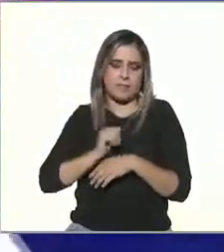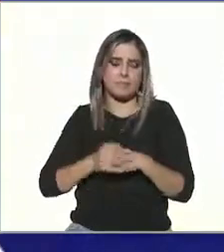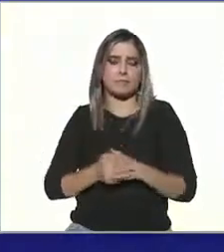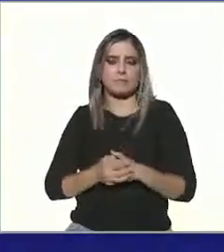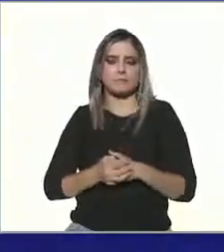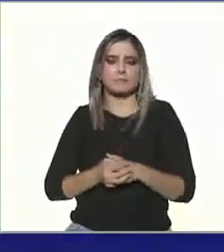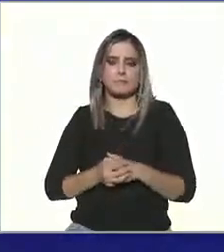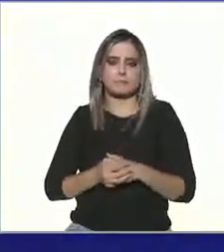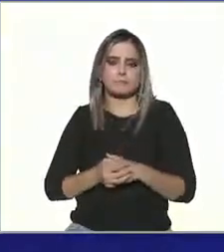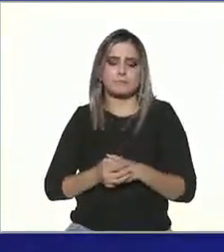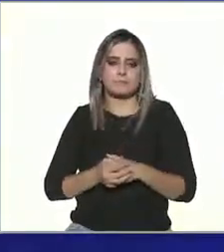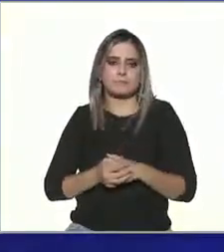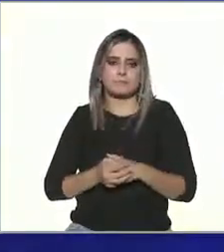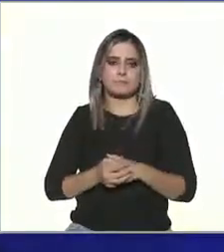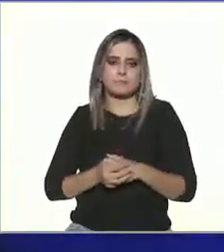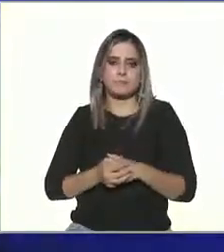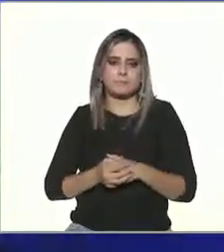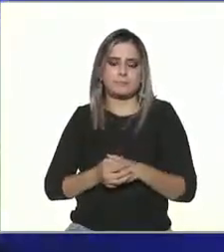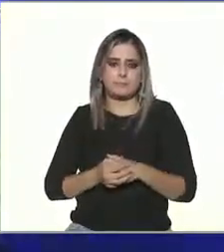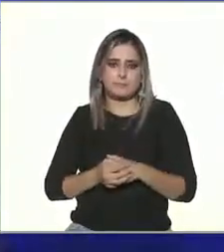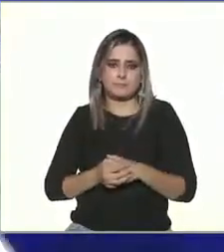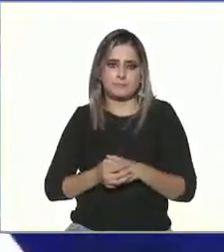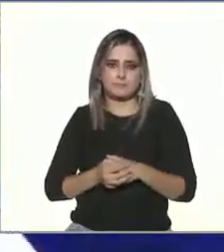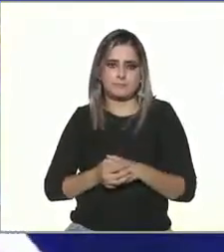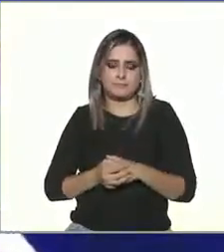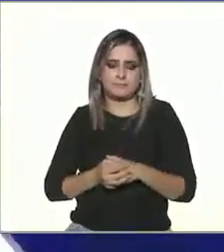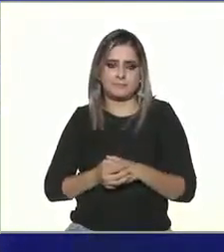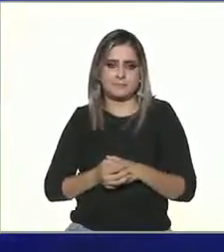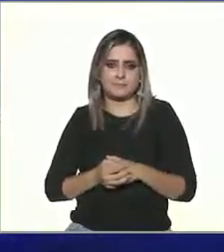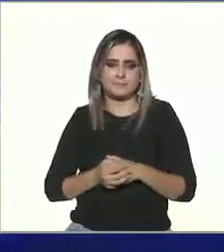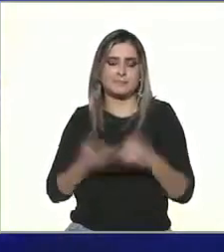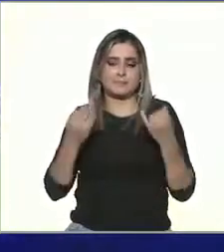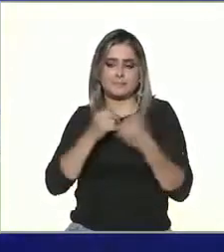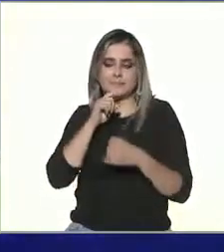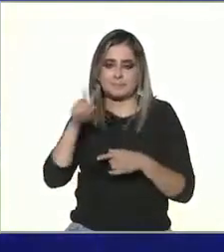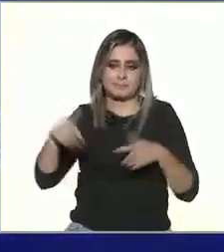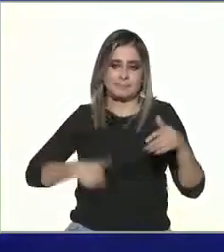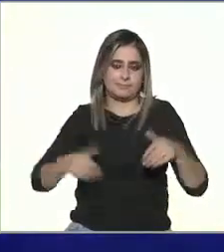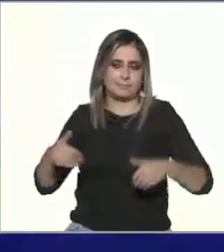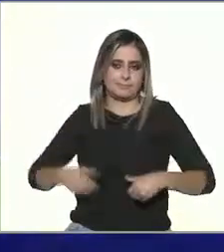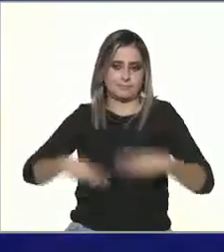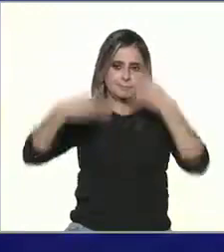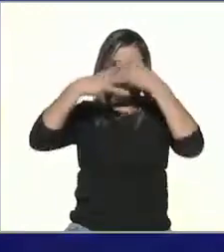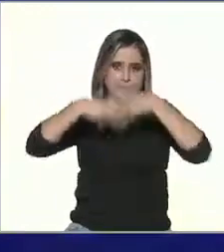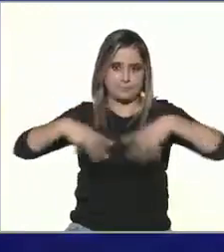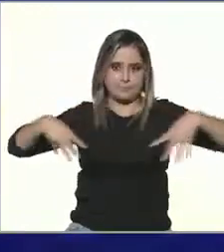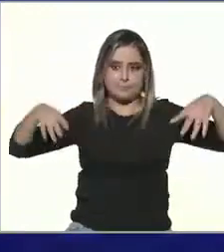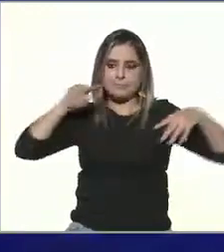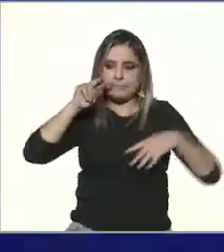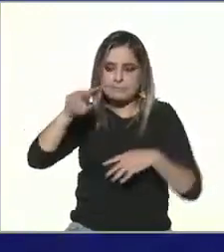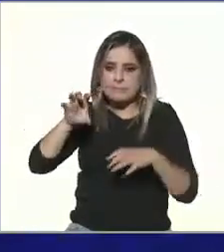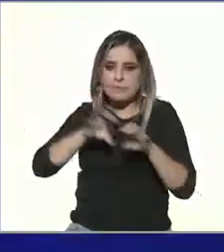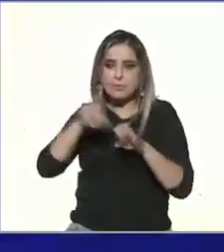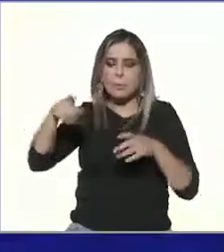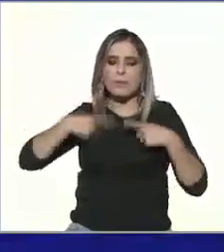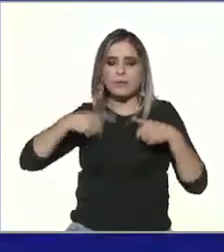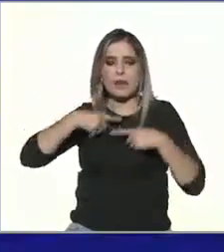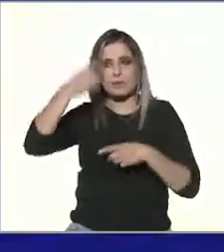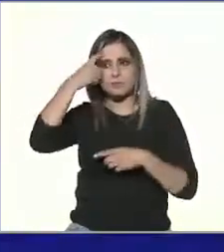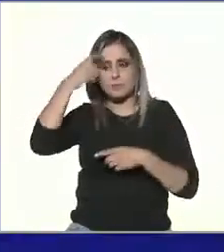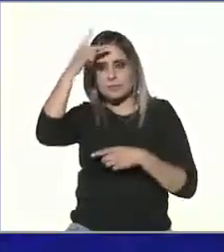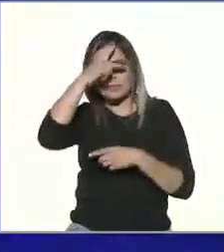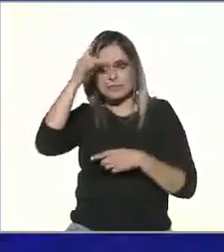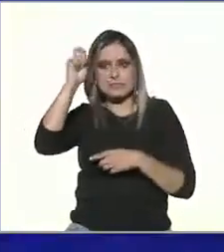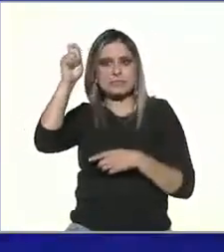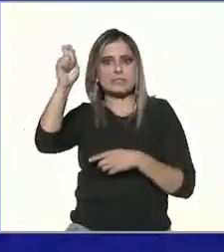y también la misma obra nos lleva también a otras dimensiones psicológicas del personaje a veces